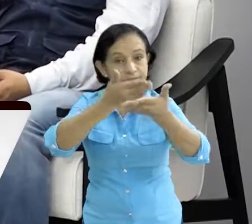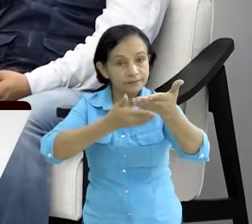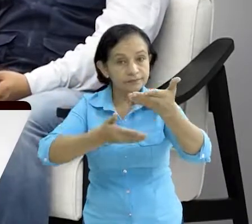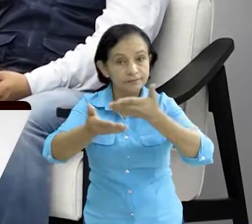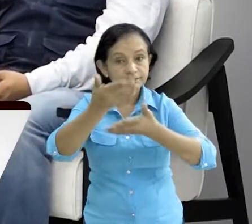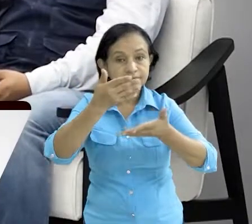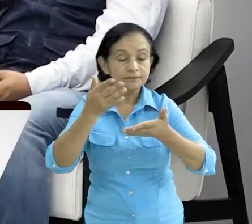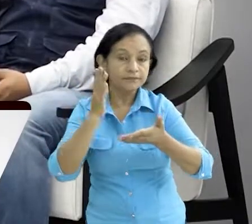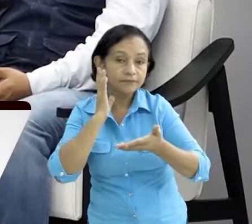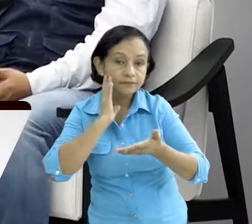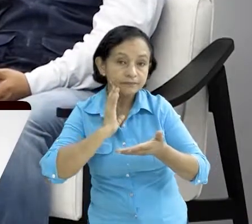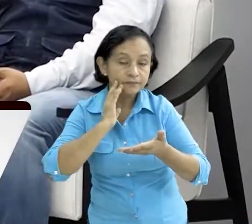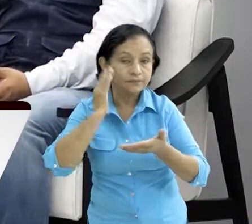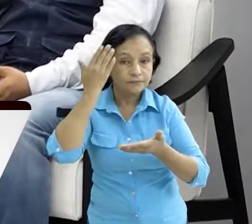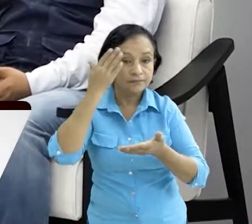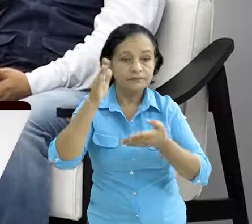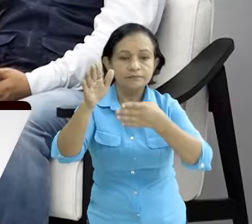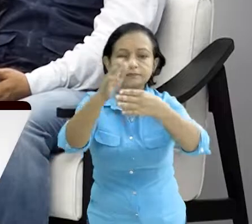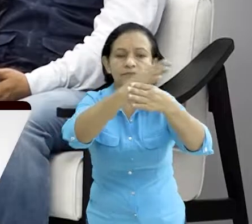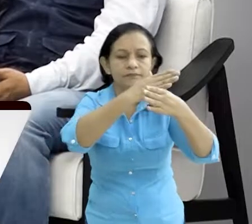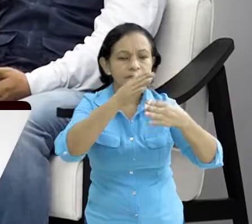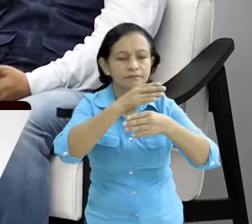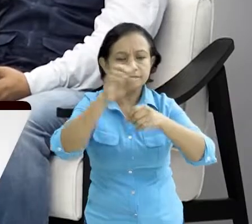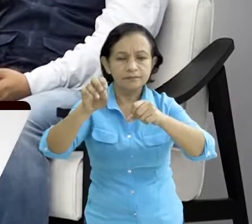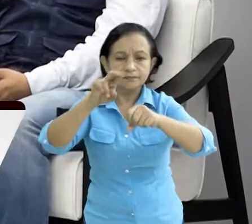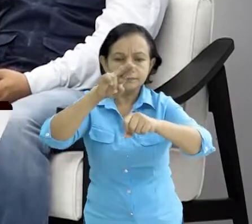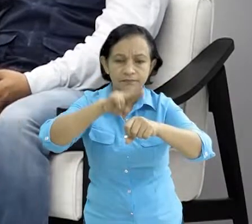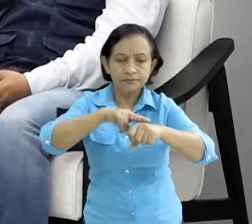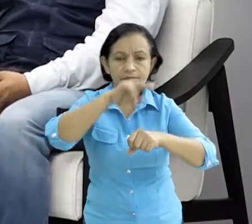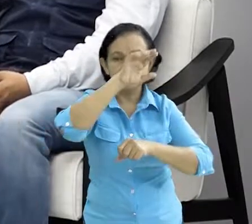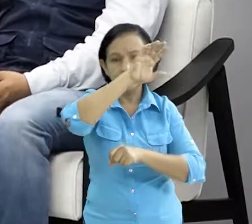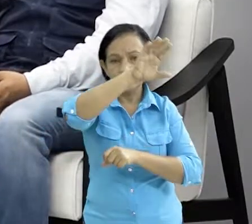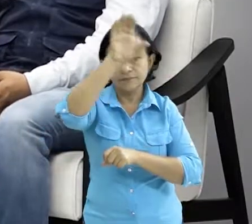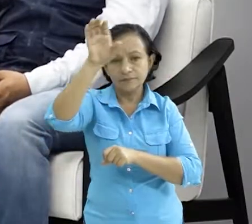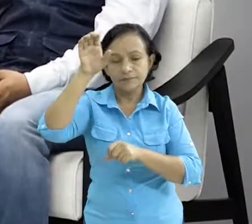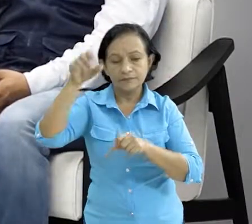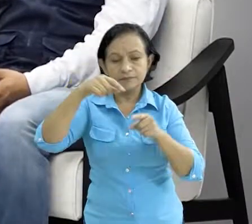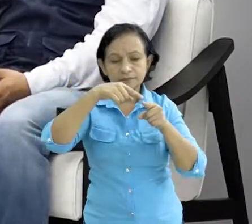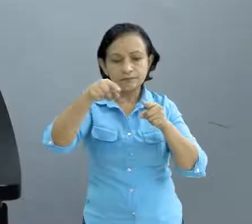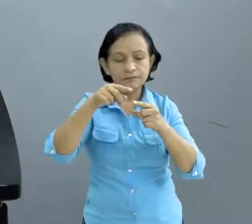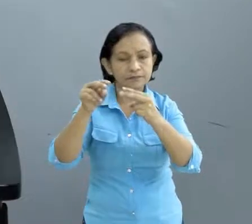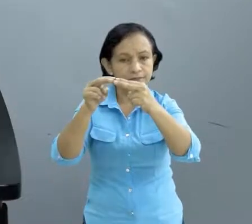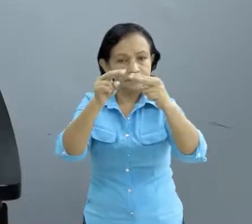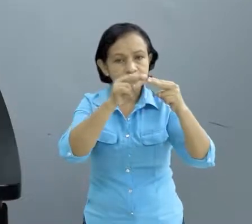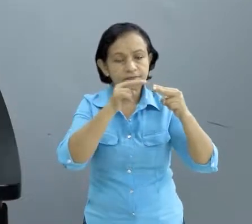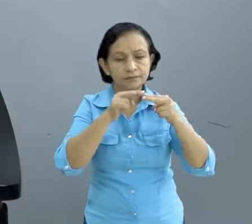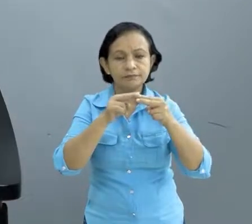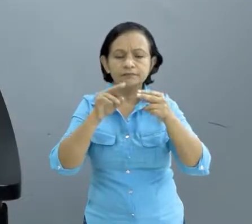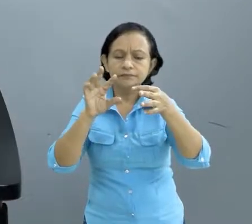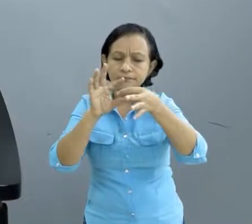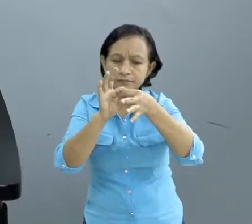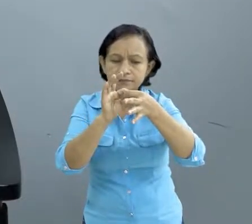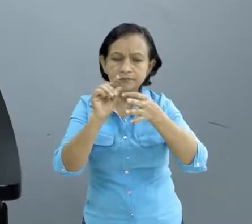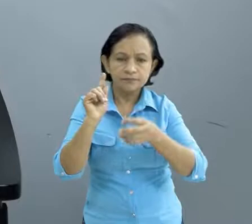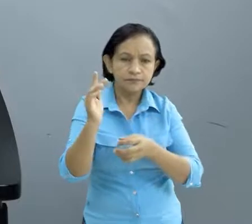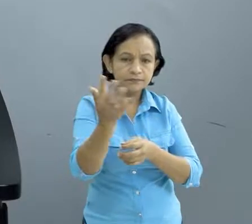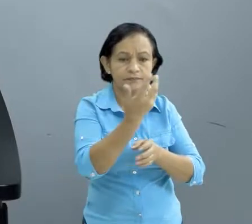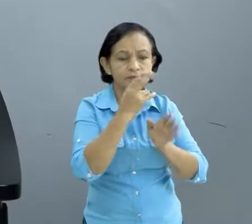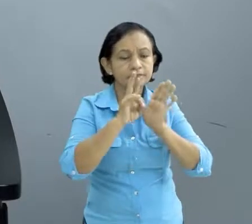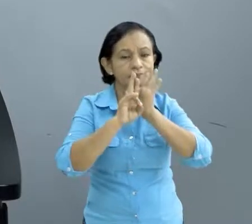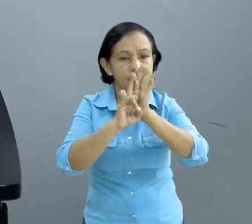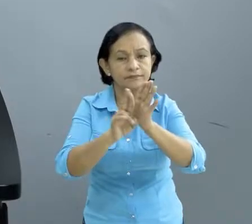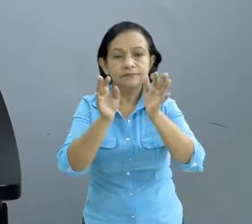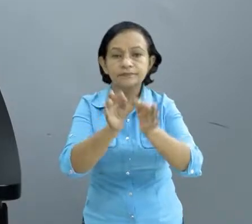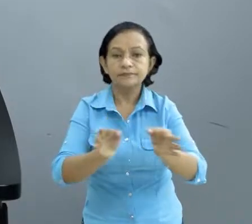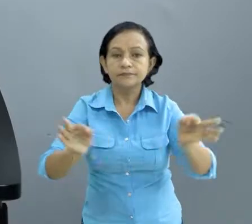compartiendo conocimientos con los distintos niveles, ya sean nacionales, departamentales o municipales, y que nos integremos todos, pues, a la respuesta, pero